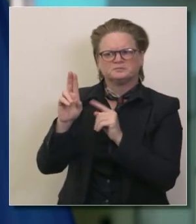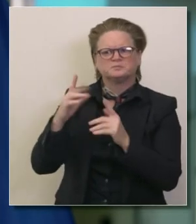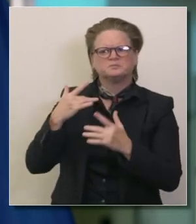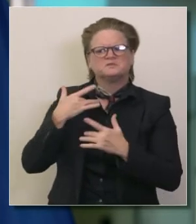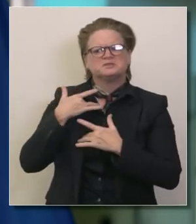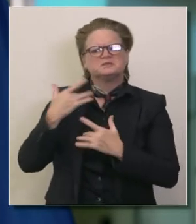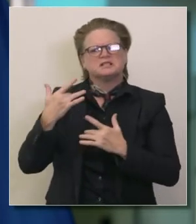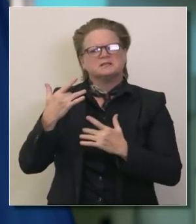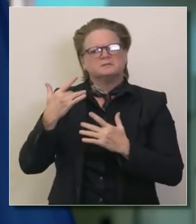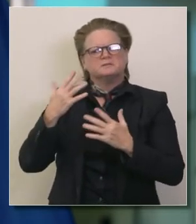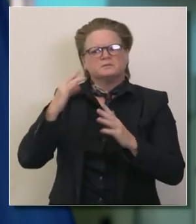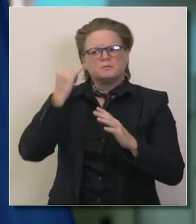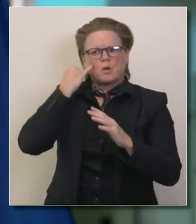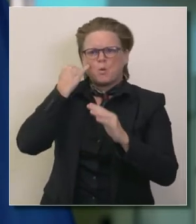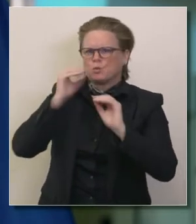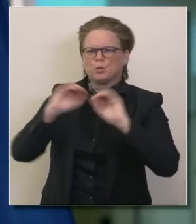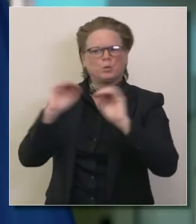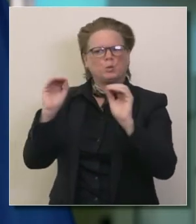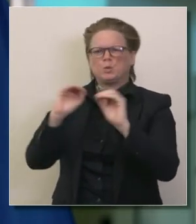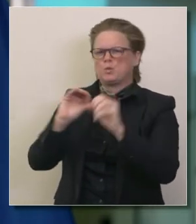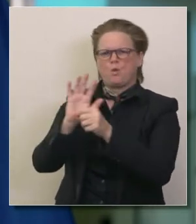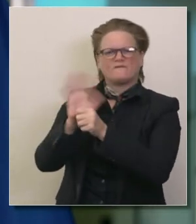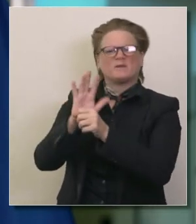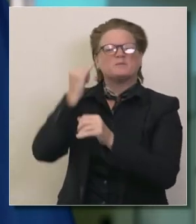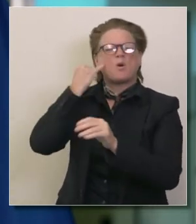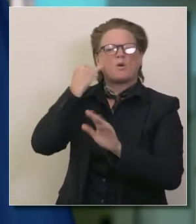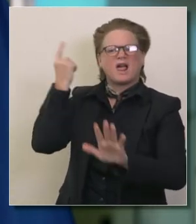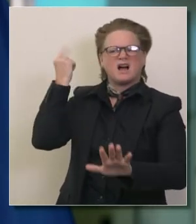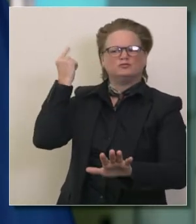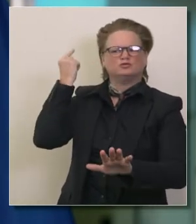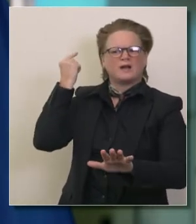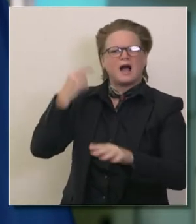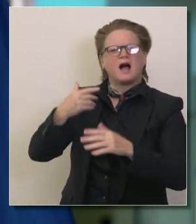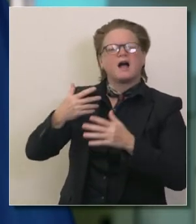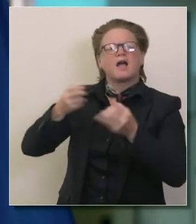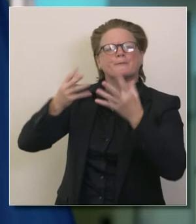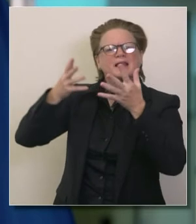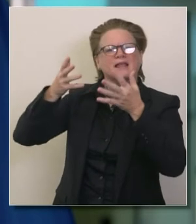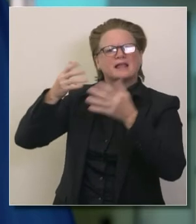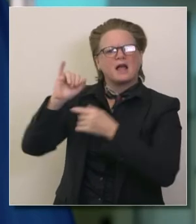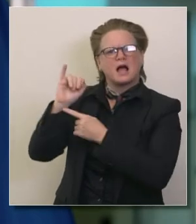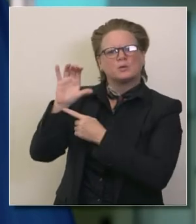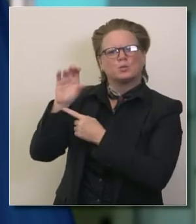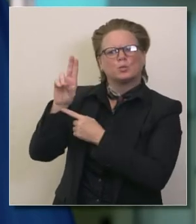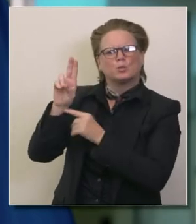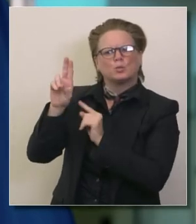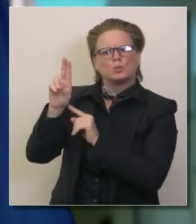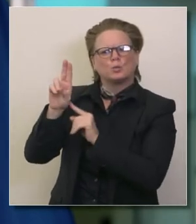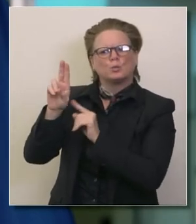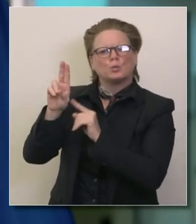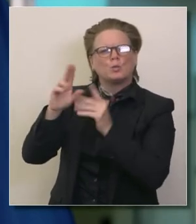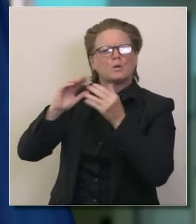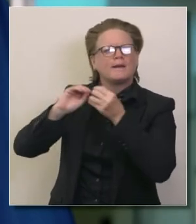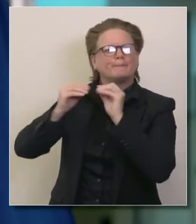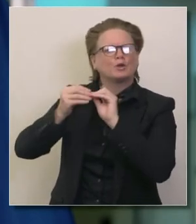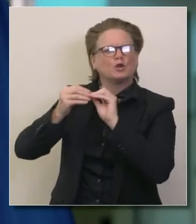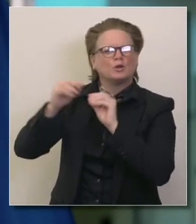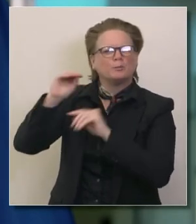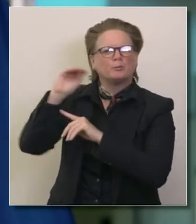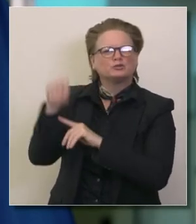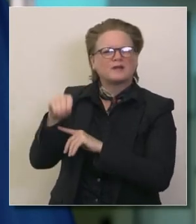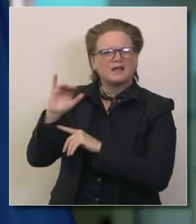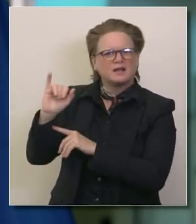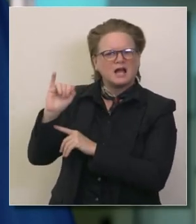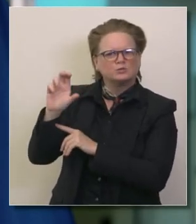cuidados intensivos se encontraría normalmente en esta época del año no tienen intenciones también de